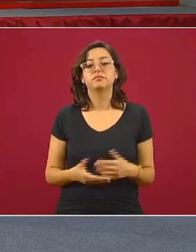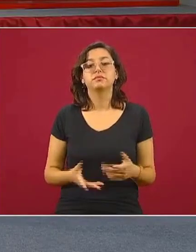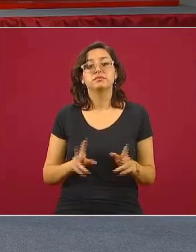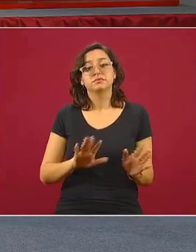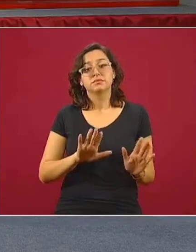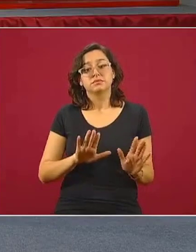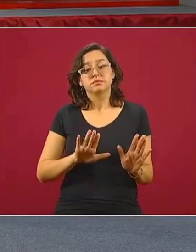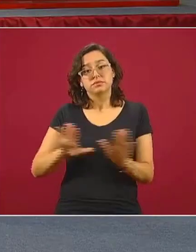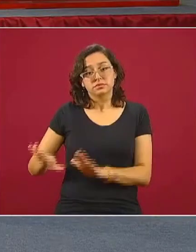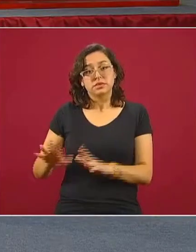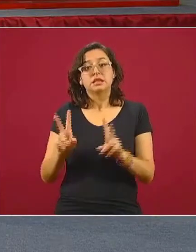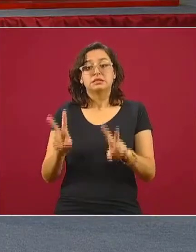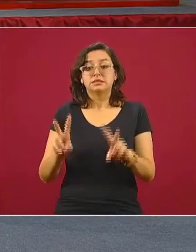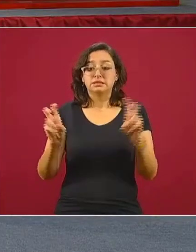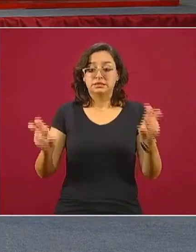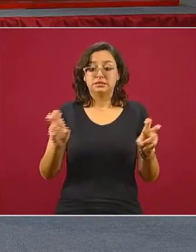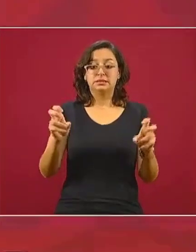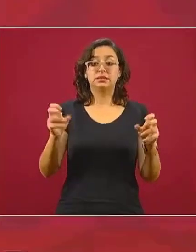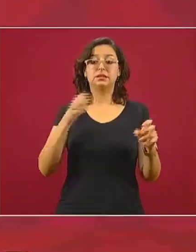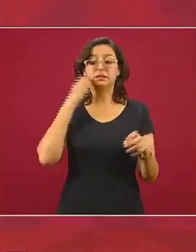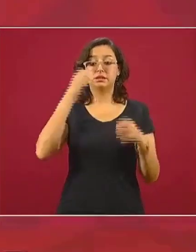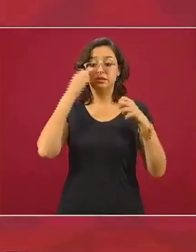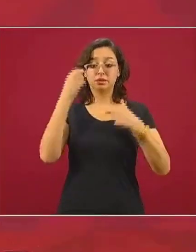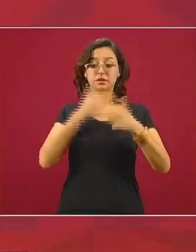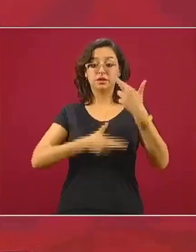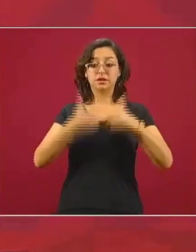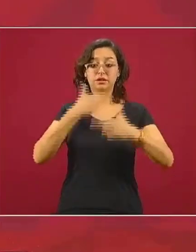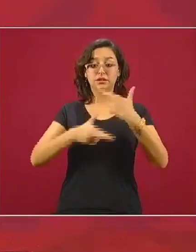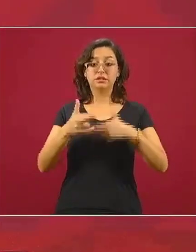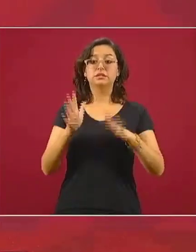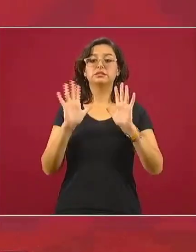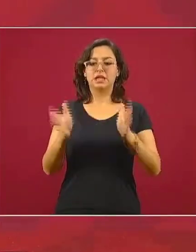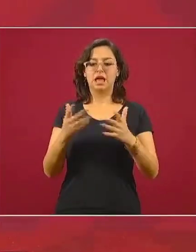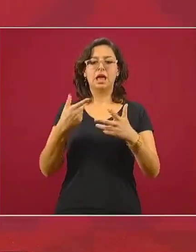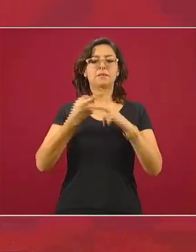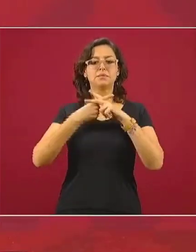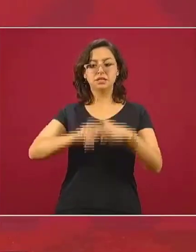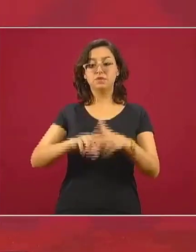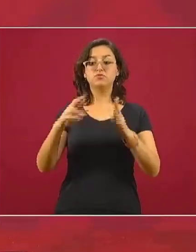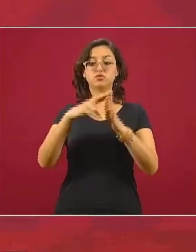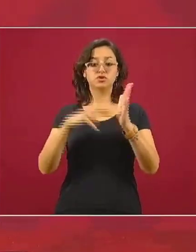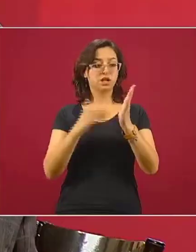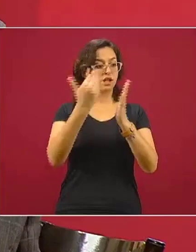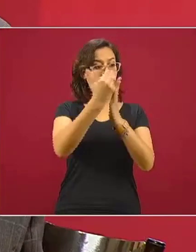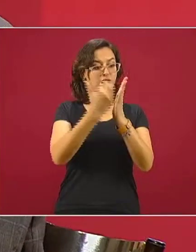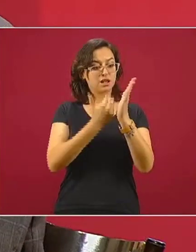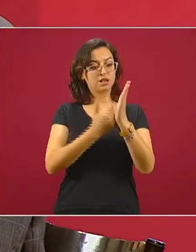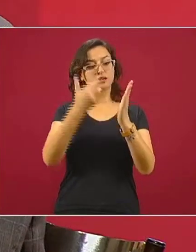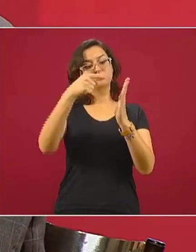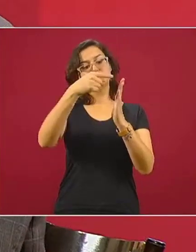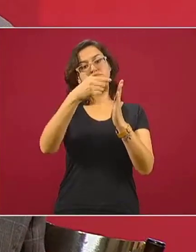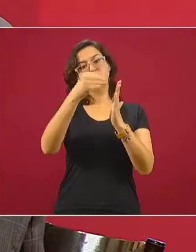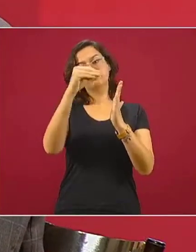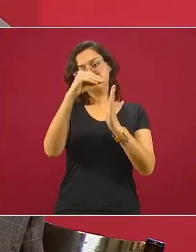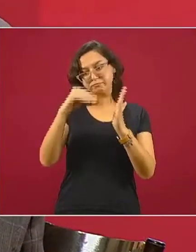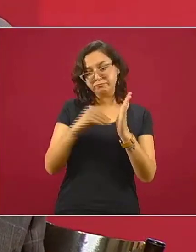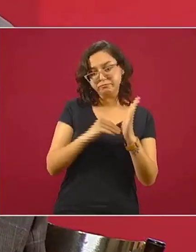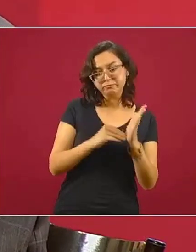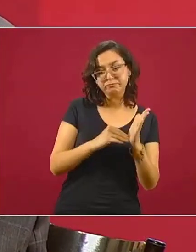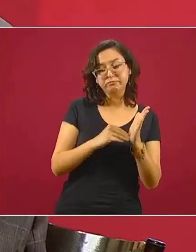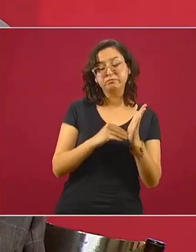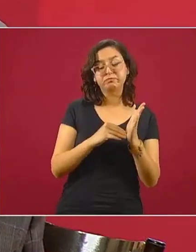regreso tenemos en construcción un protocolo para no sólo el